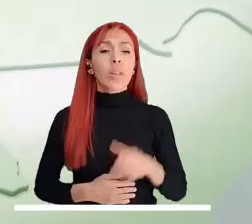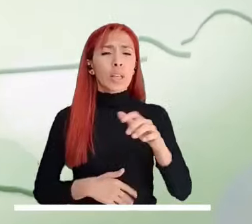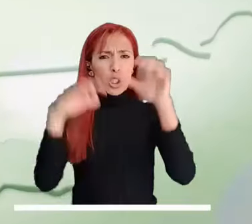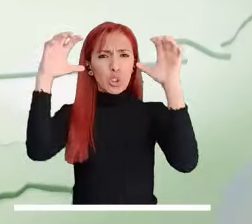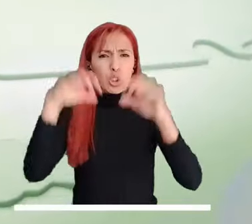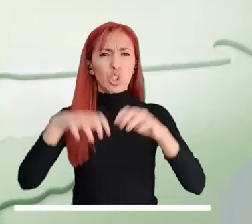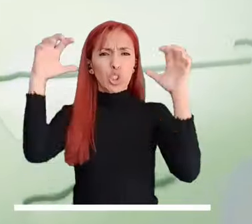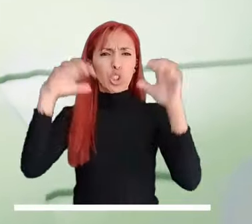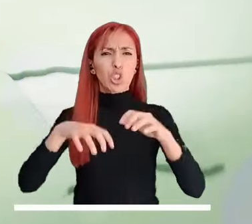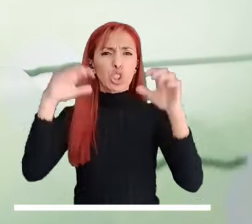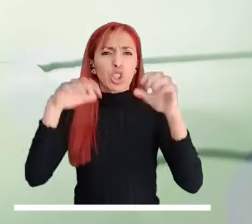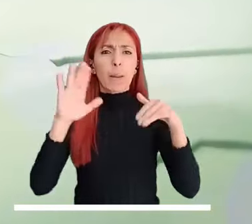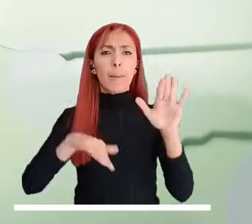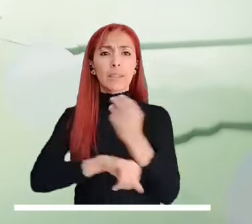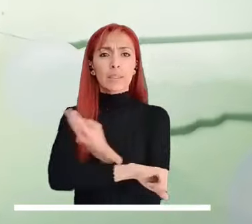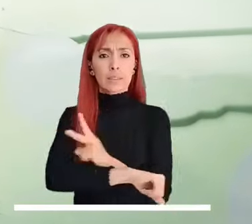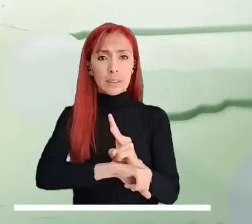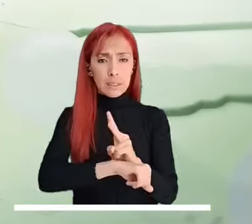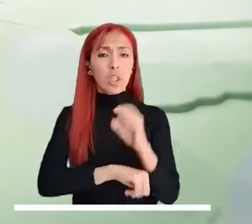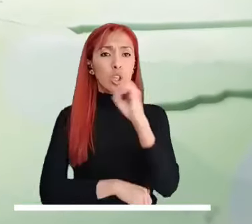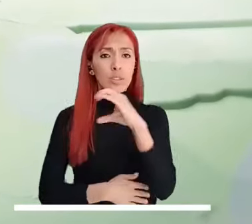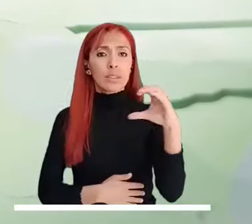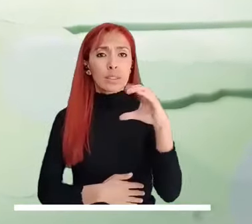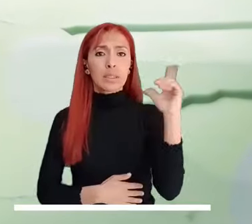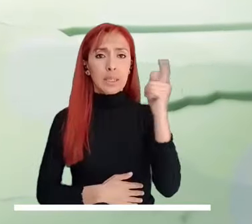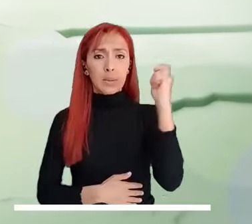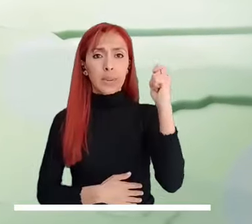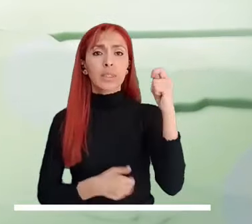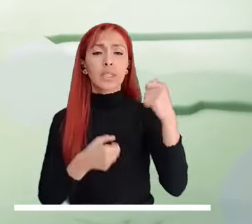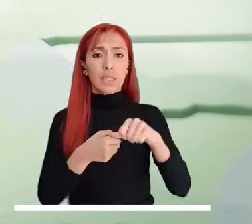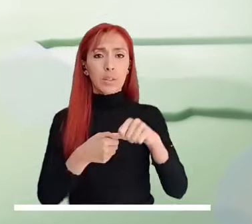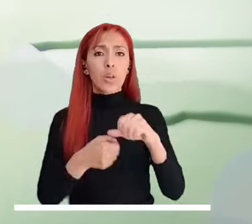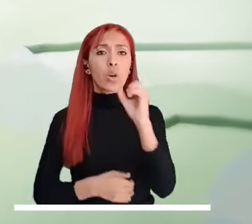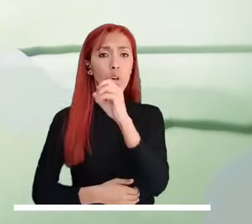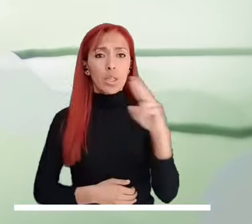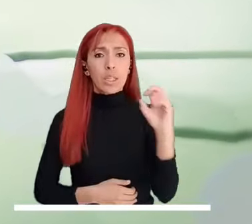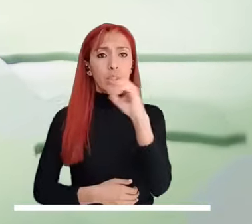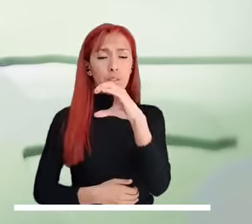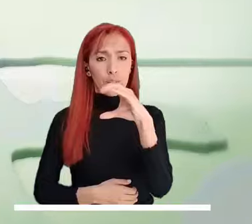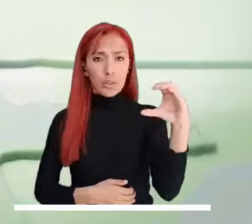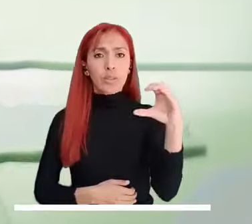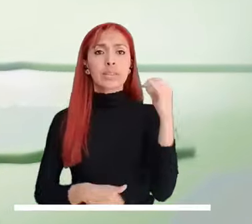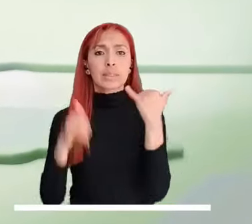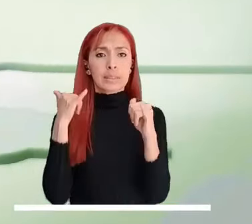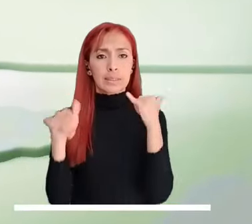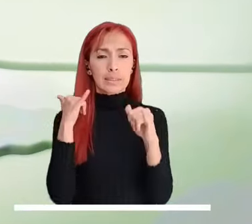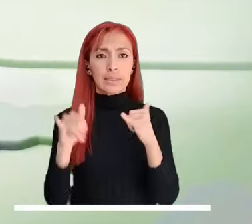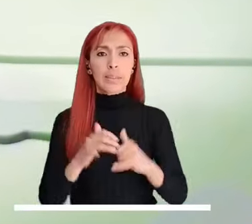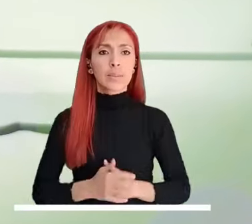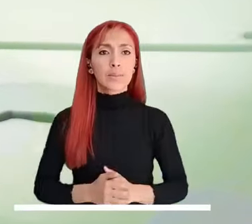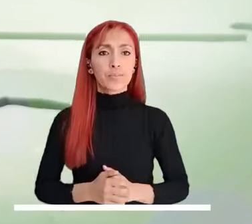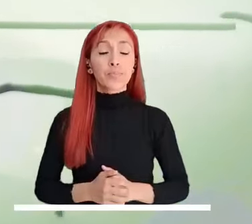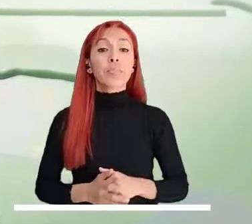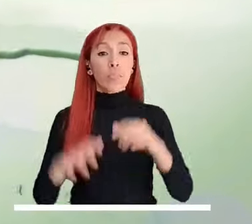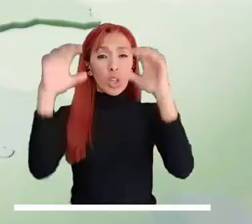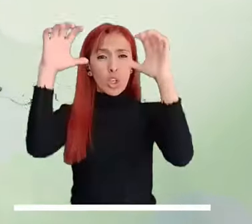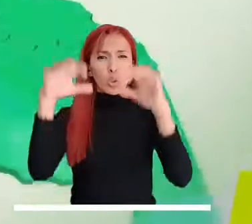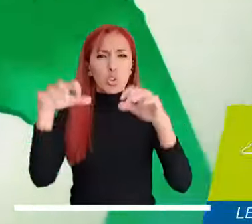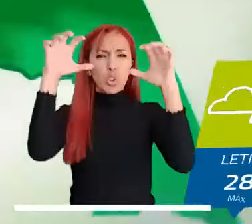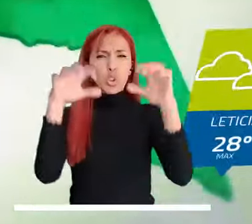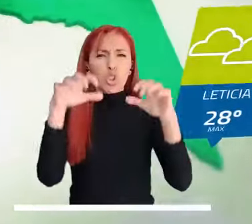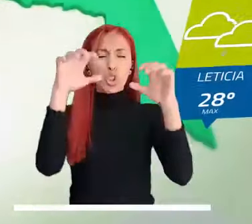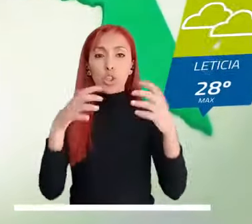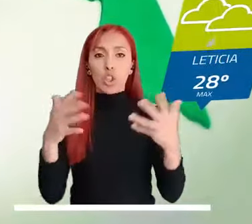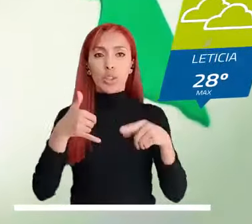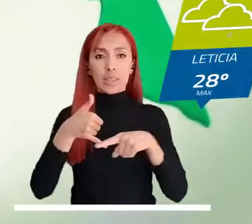Precipitaciones fuertes se pronostican en Bichada, occidente de Meta y Arauca, oriente y occidente de Casanare. Las